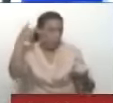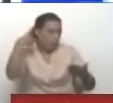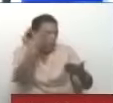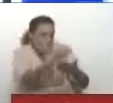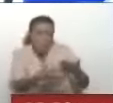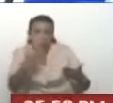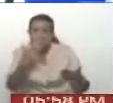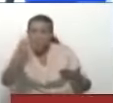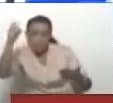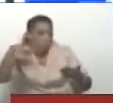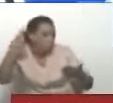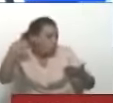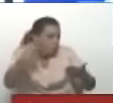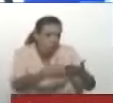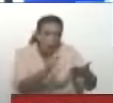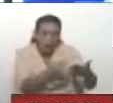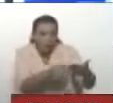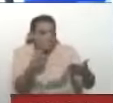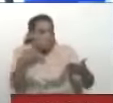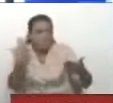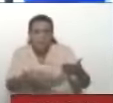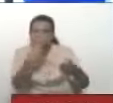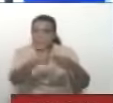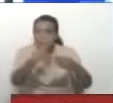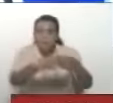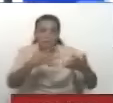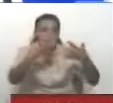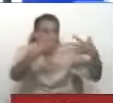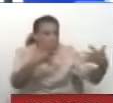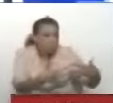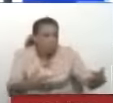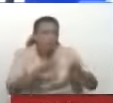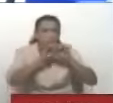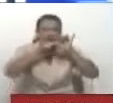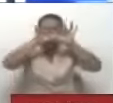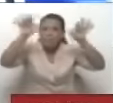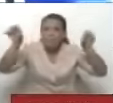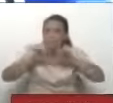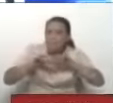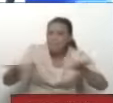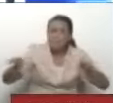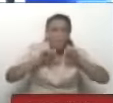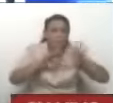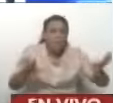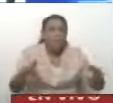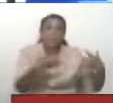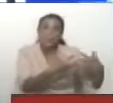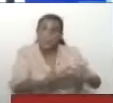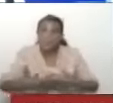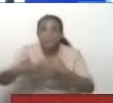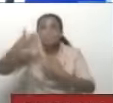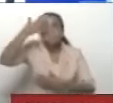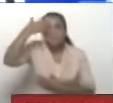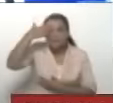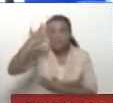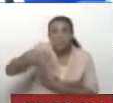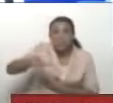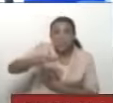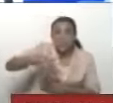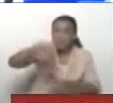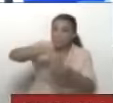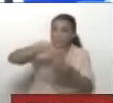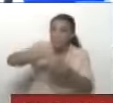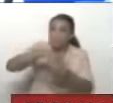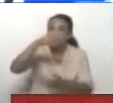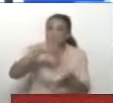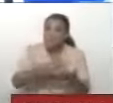volvió loco. Y así van construyendo. La narrativa de la manipulación. Porque el imperialismo sabe. Que en las elecciones